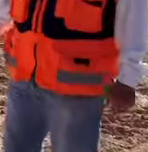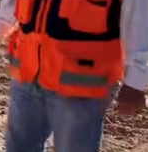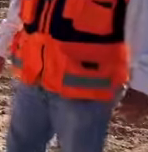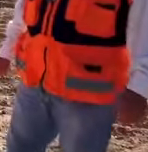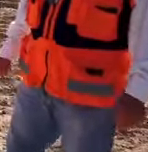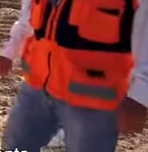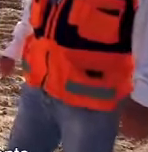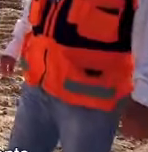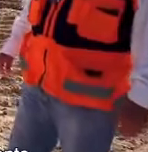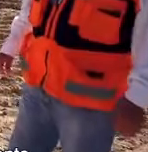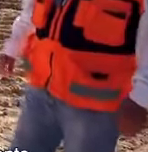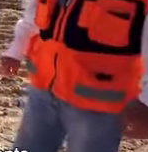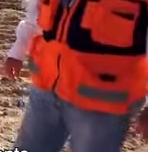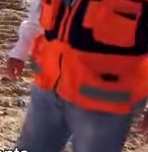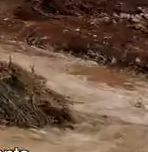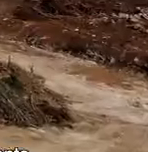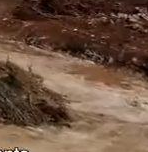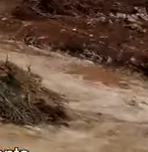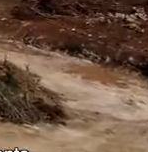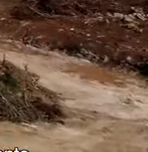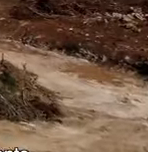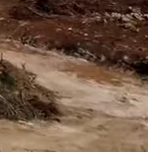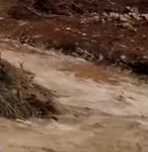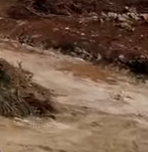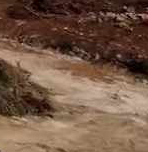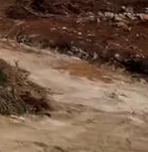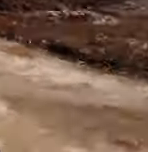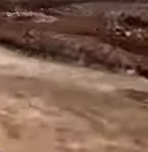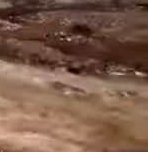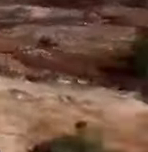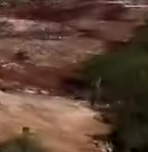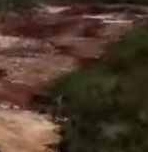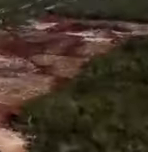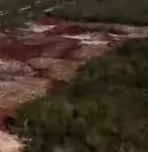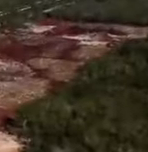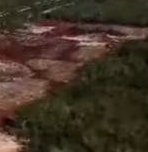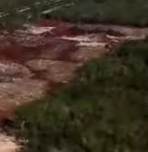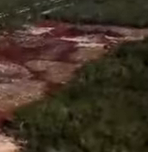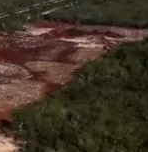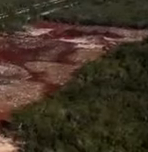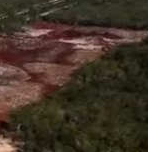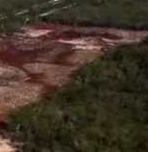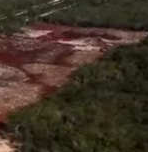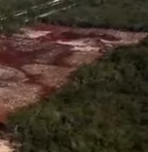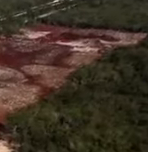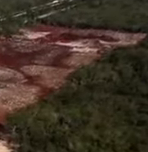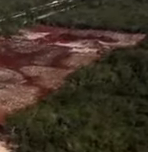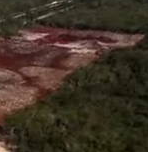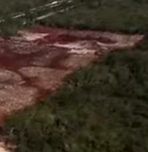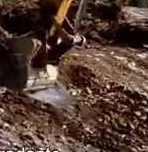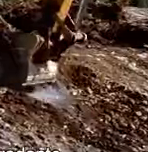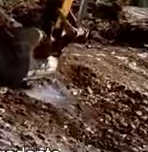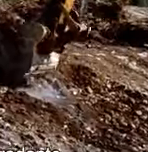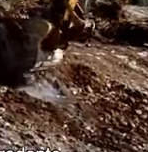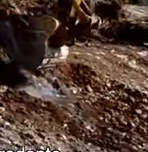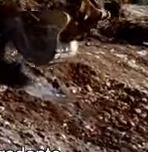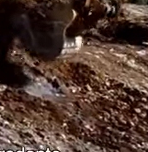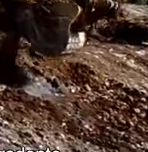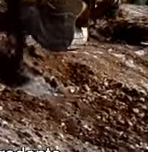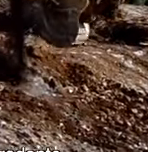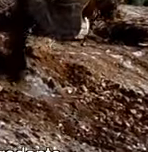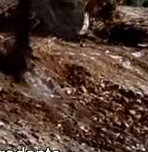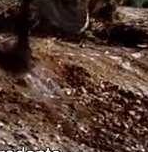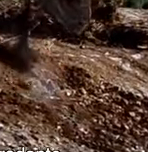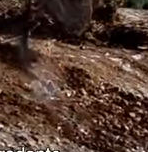inició en Valladolid la construcción de la base de mantenimiento, que servirá para acopio de materiales y refacciones diversas para el tren, así como para el